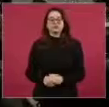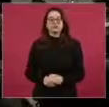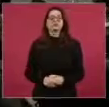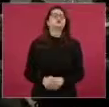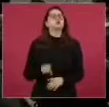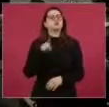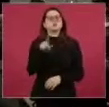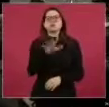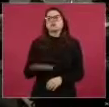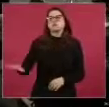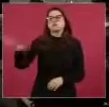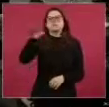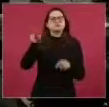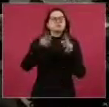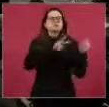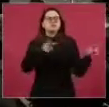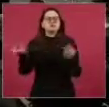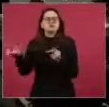Bien,